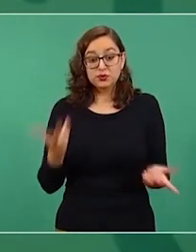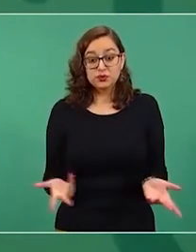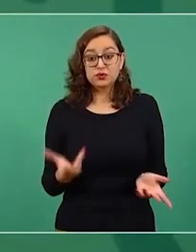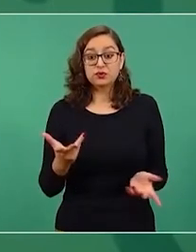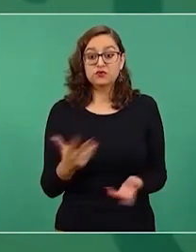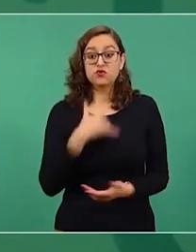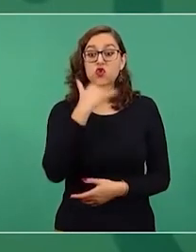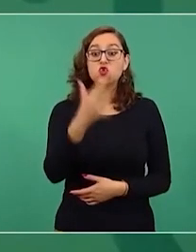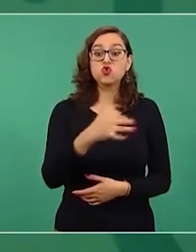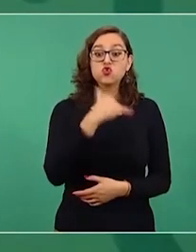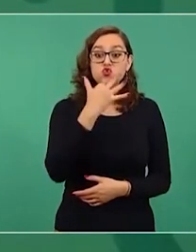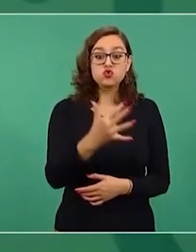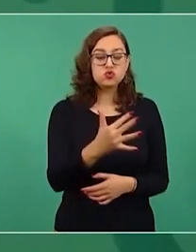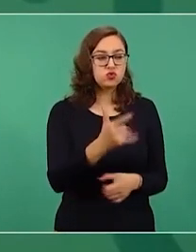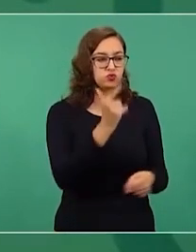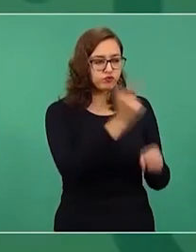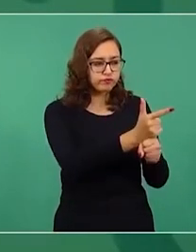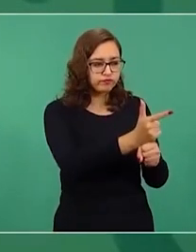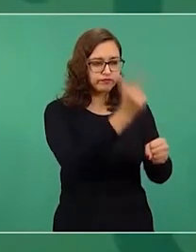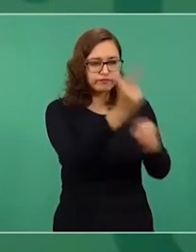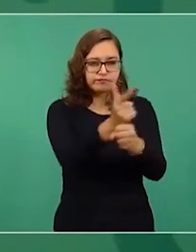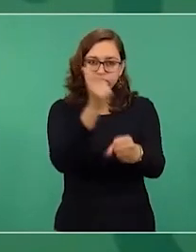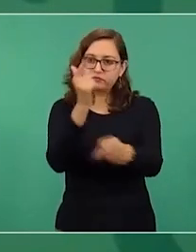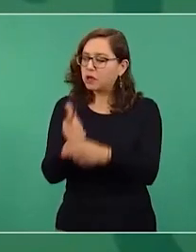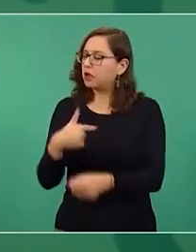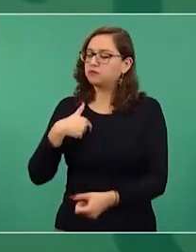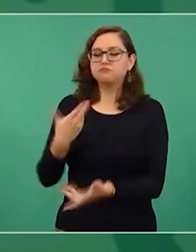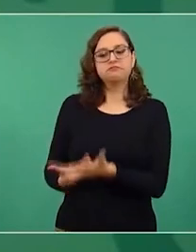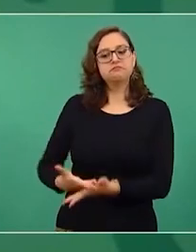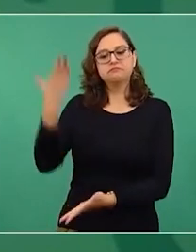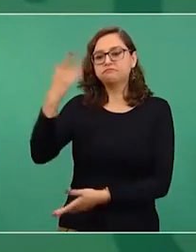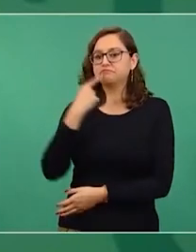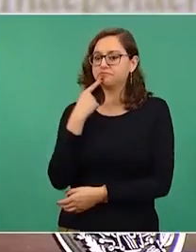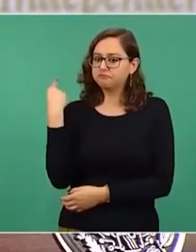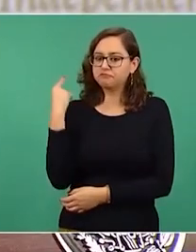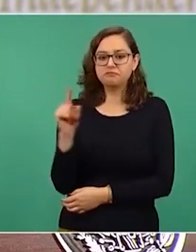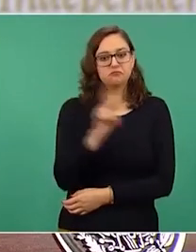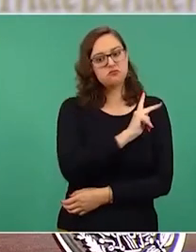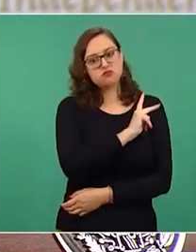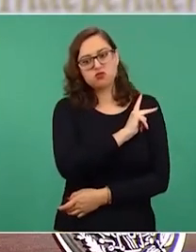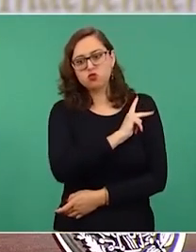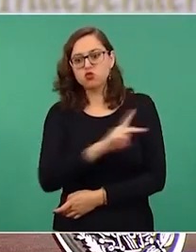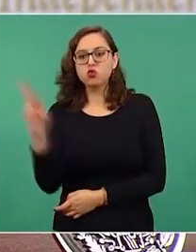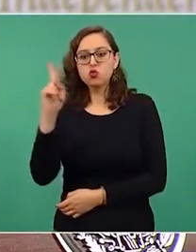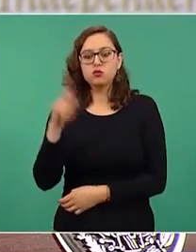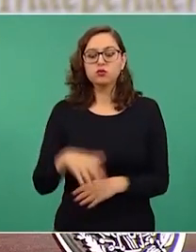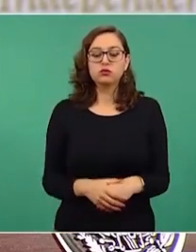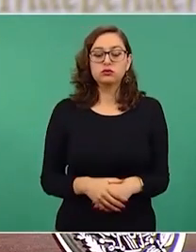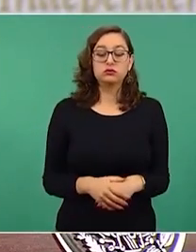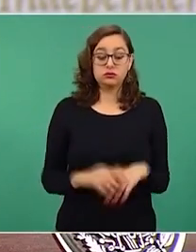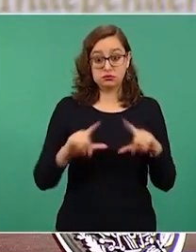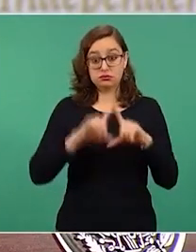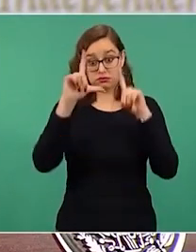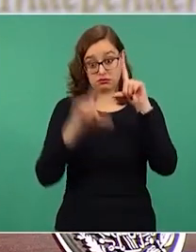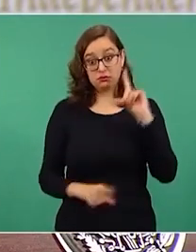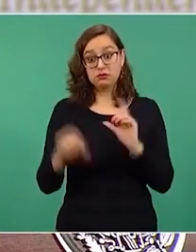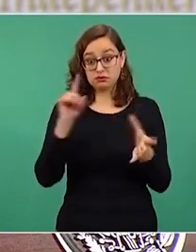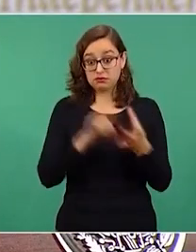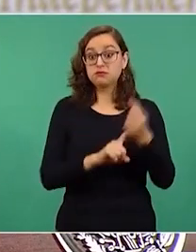corrupción, porque estoy convencido de que ese es el principal problema de México.